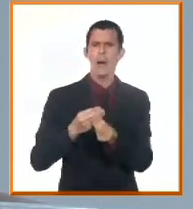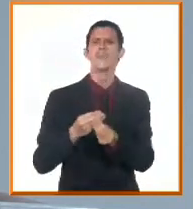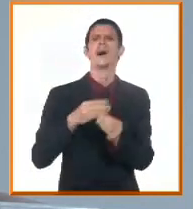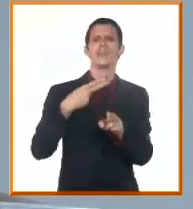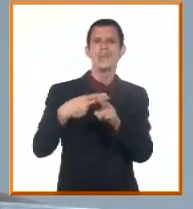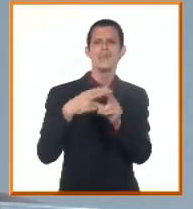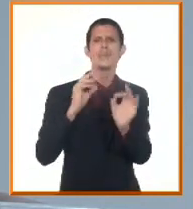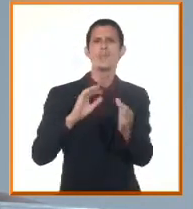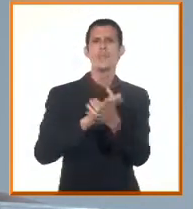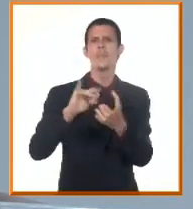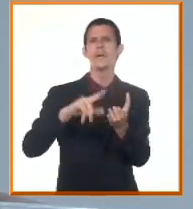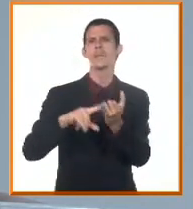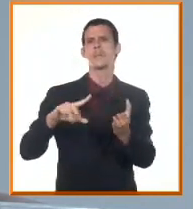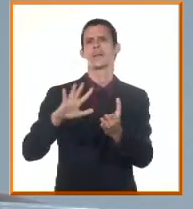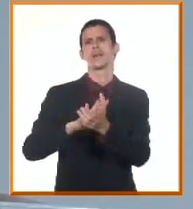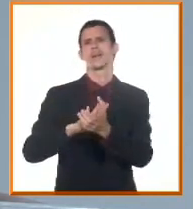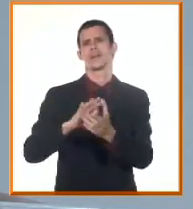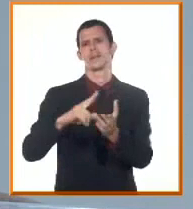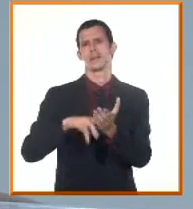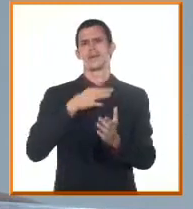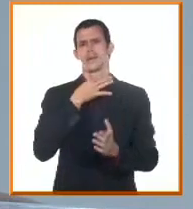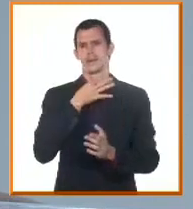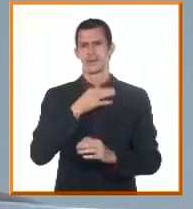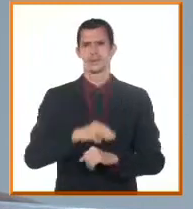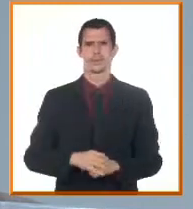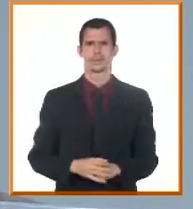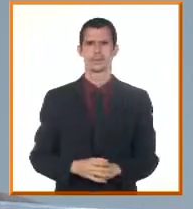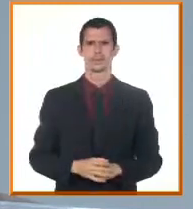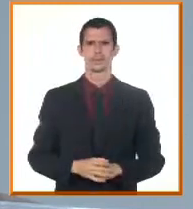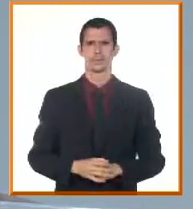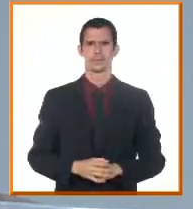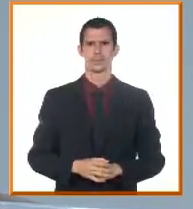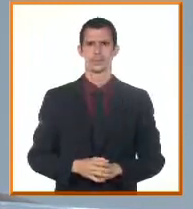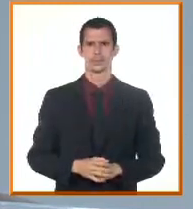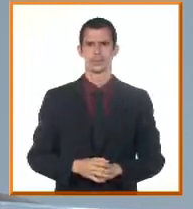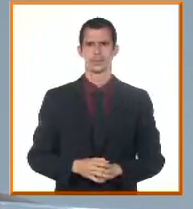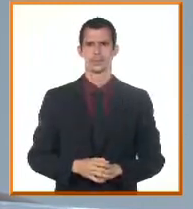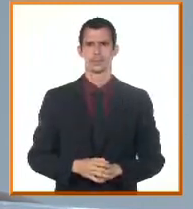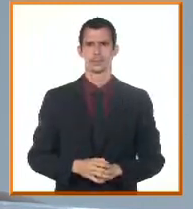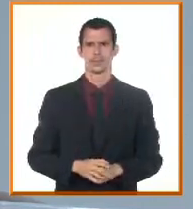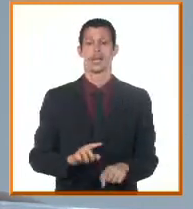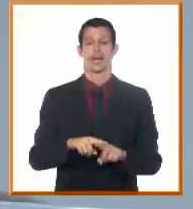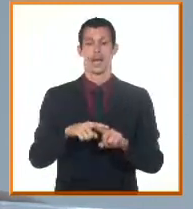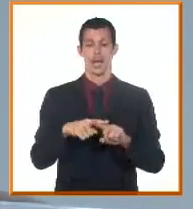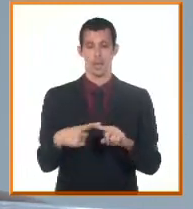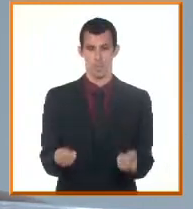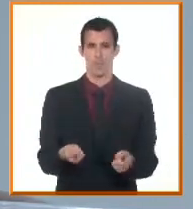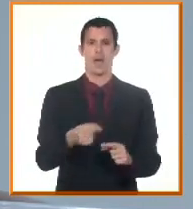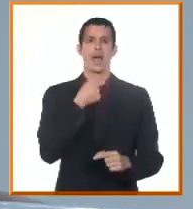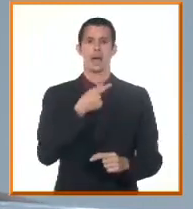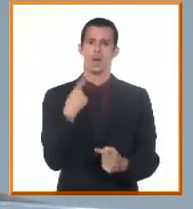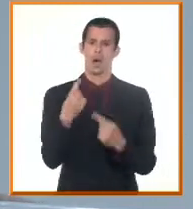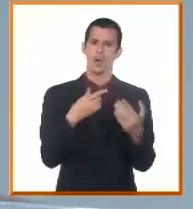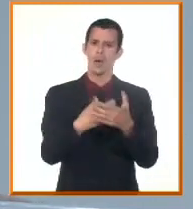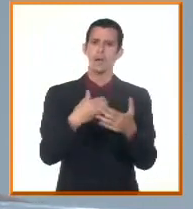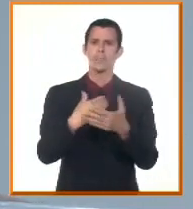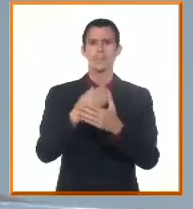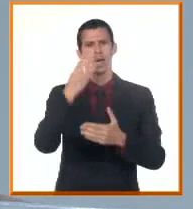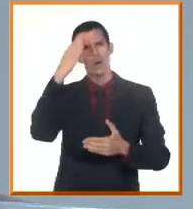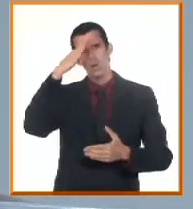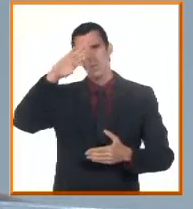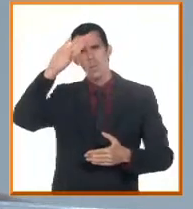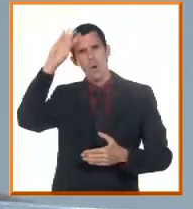homogénea, muy centrista y vertical y homogénea, es decir, muy parecida para todos los sectores